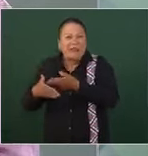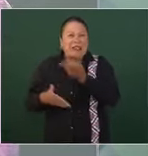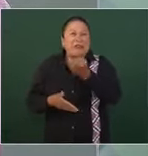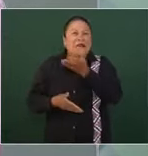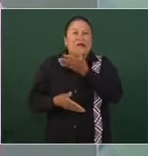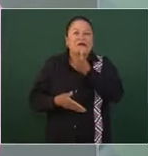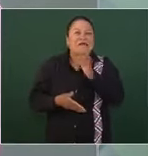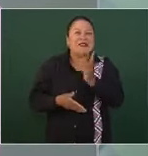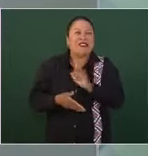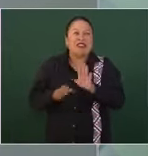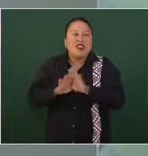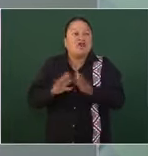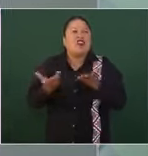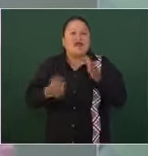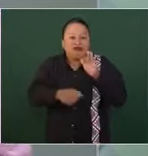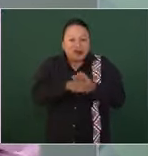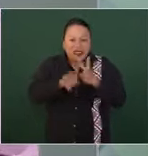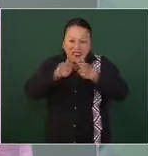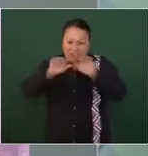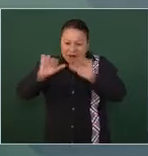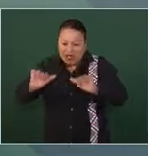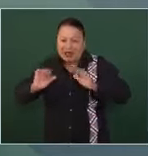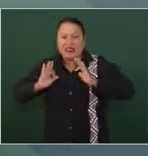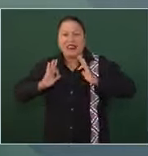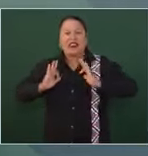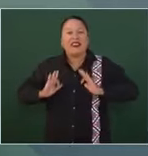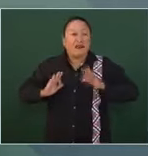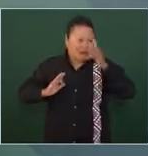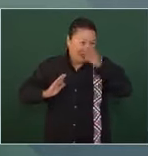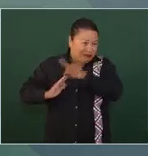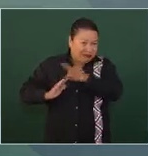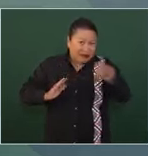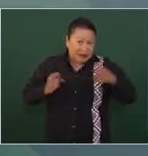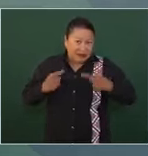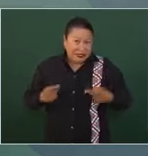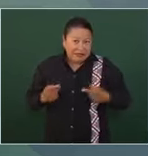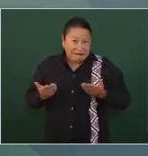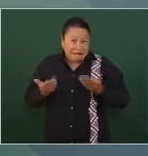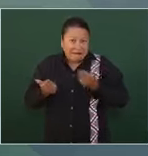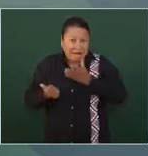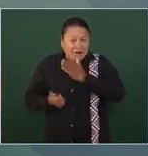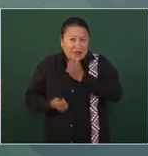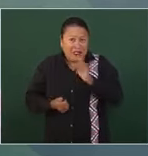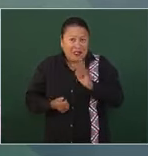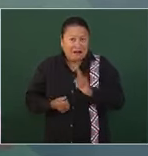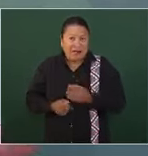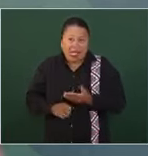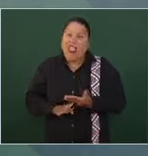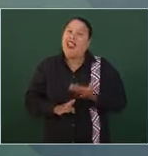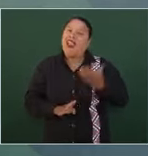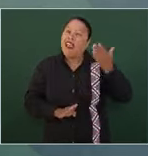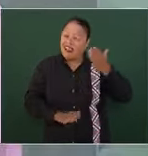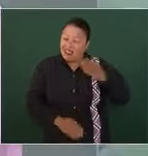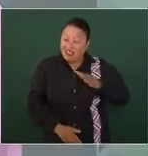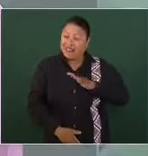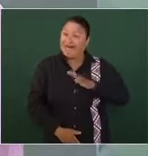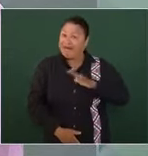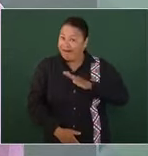garantizar la paz, la tranquilidad a los ciudadanos. Antes pasaba eso.